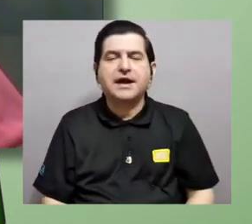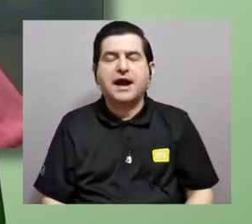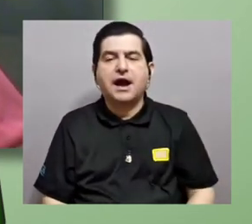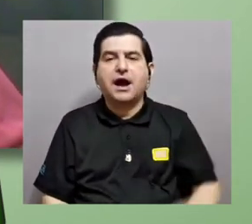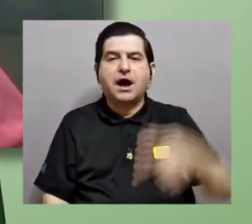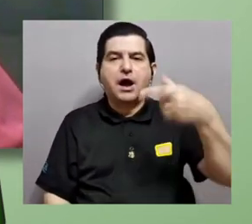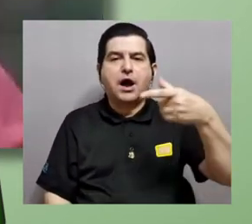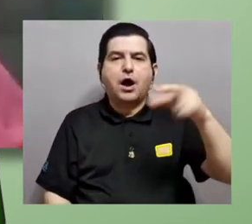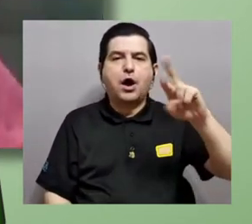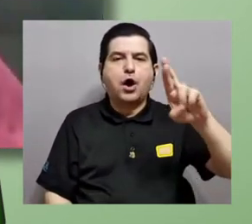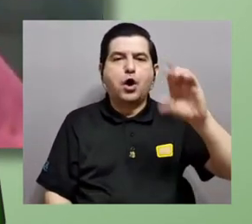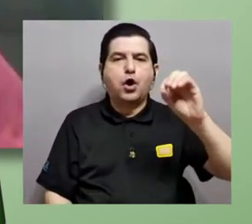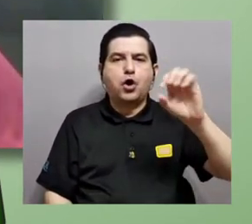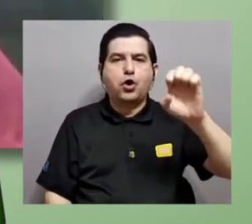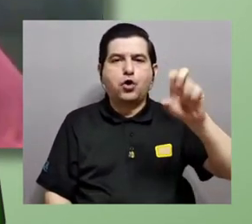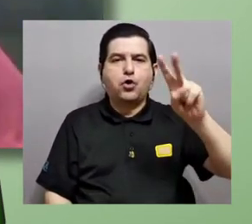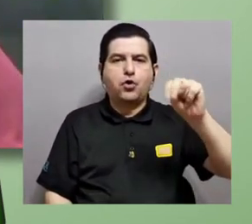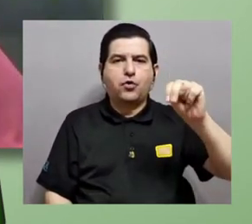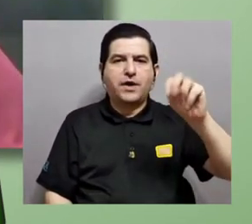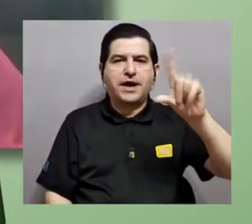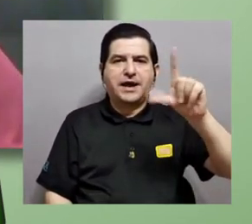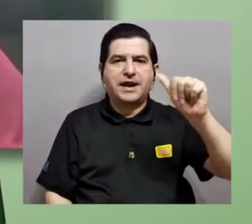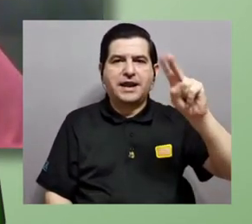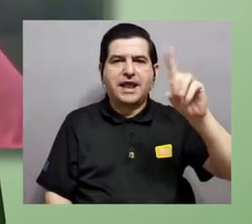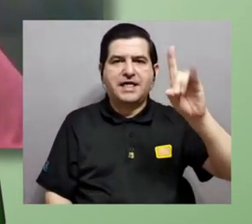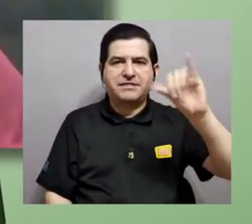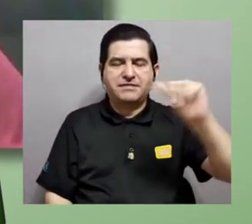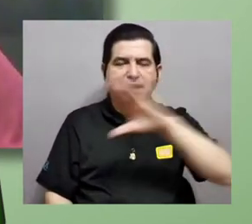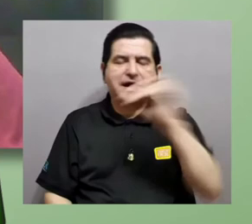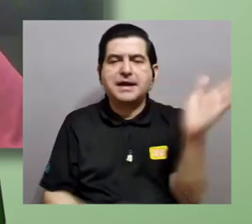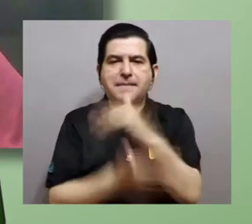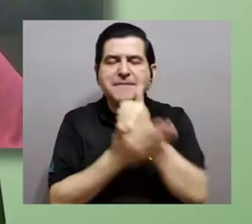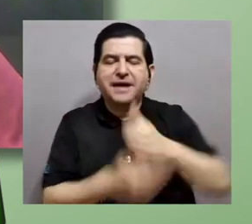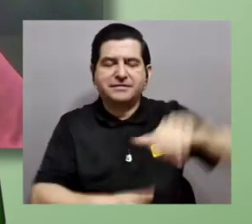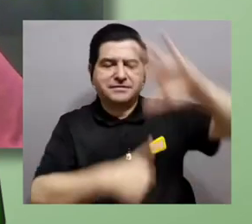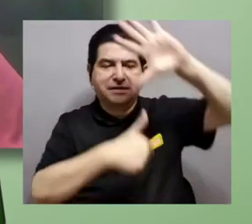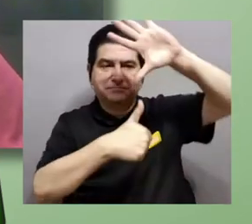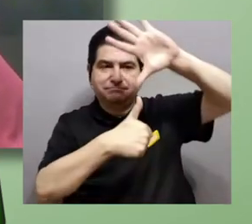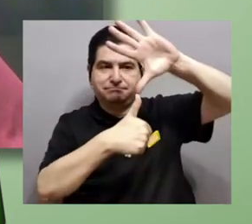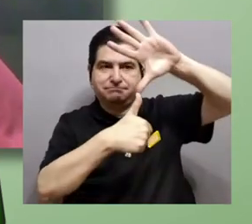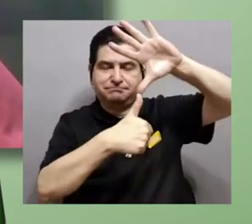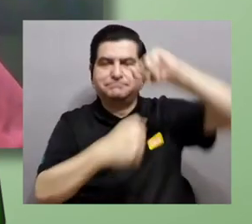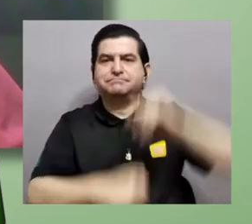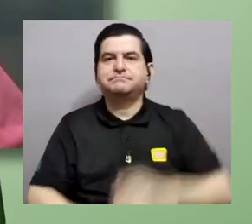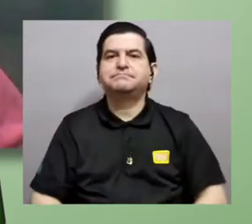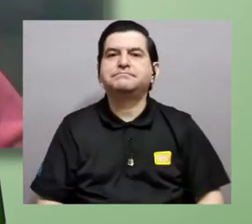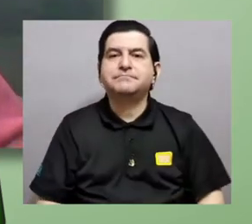principalmente, algo de Groenlandia, y algunas partes del continente norteamericano.